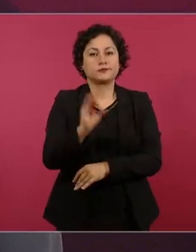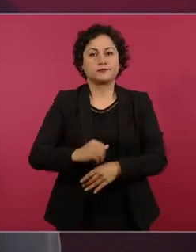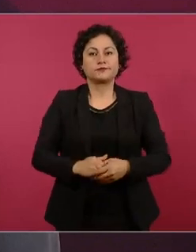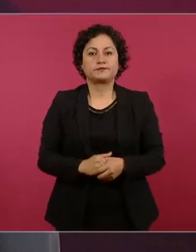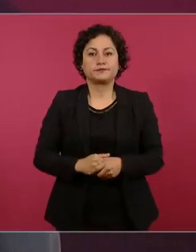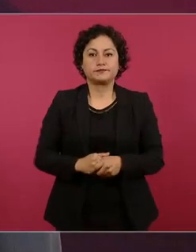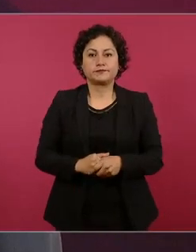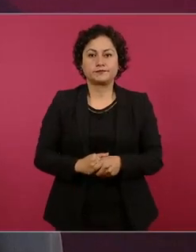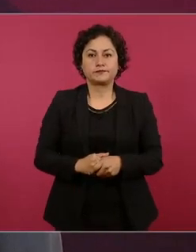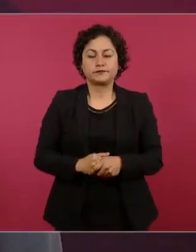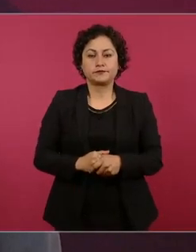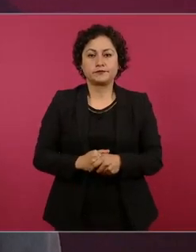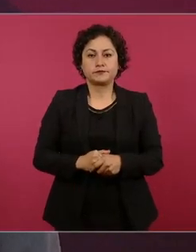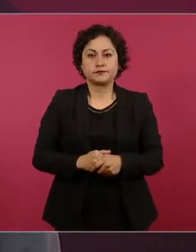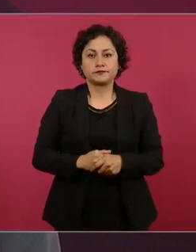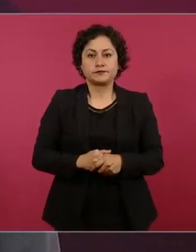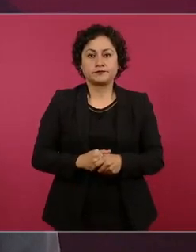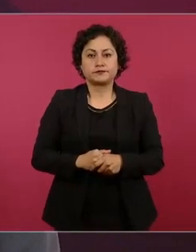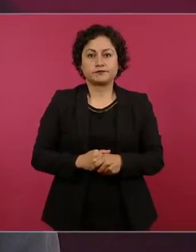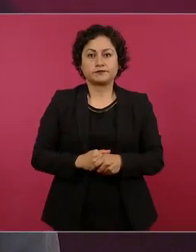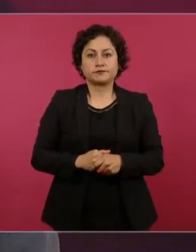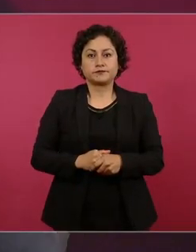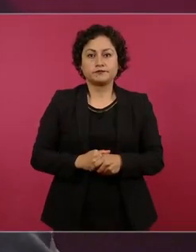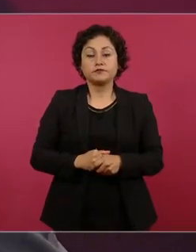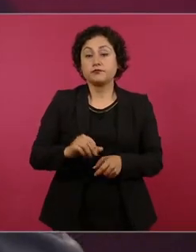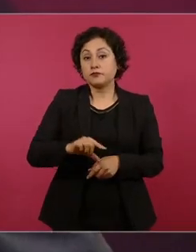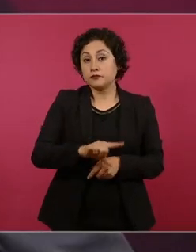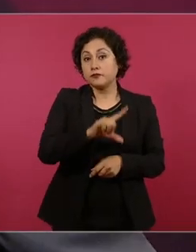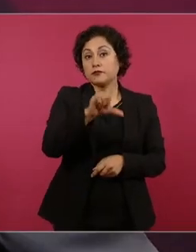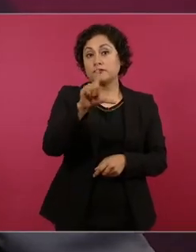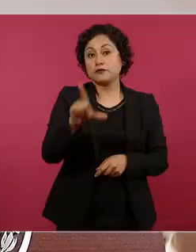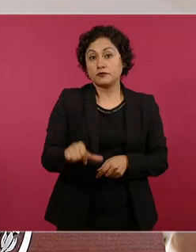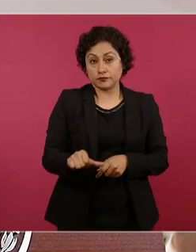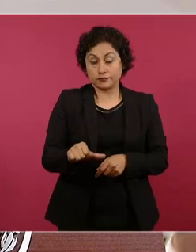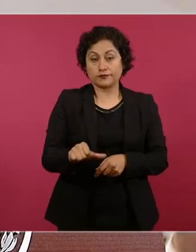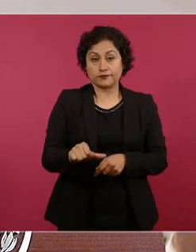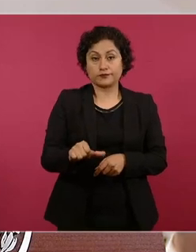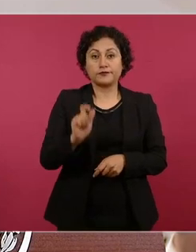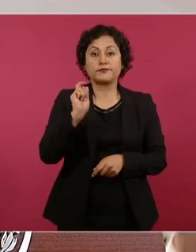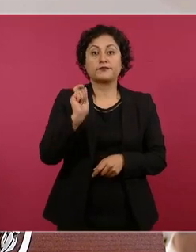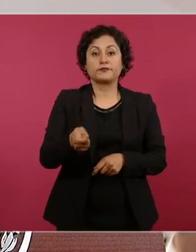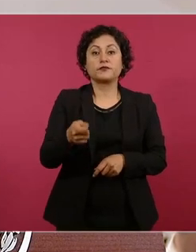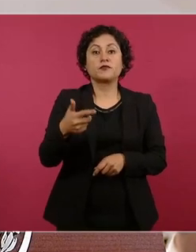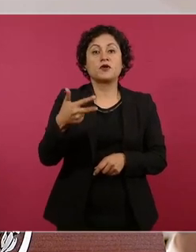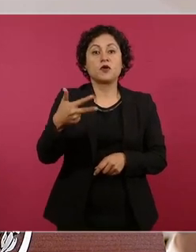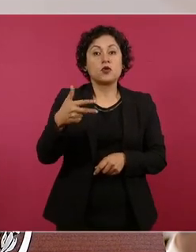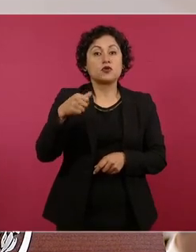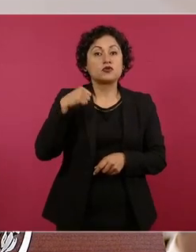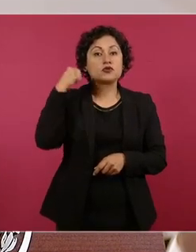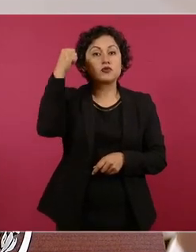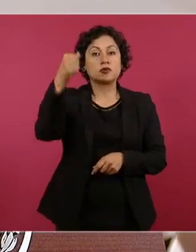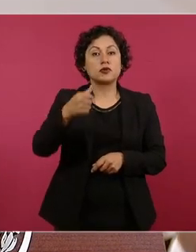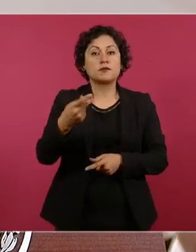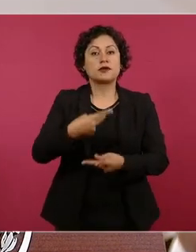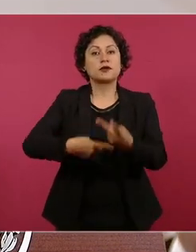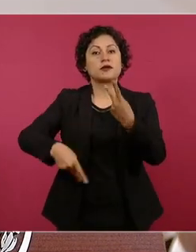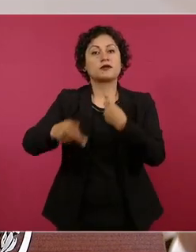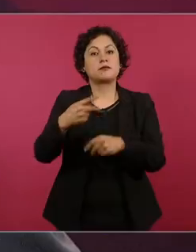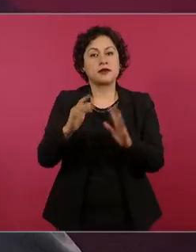Enseguida, a partir del 8 de abril, el tianguis turístico,